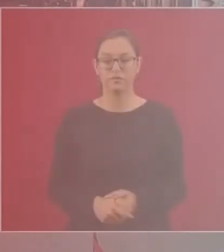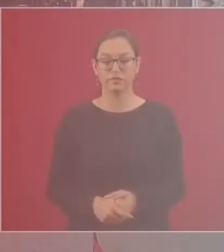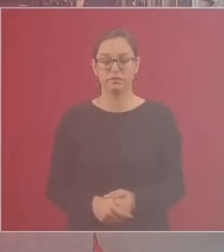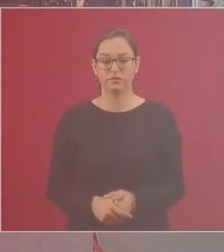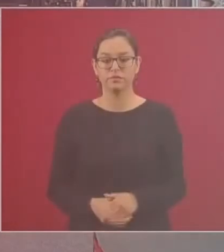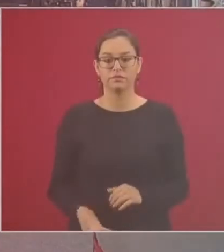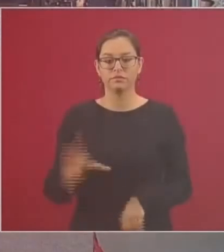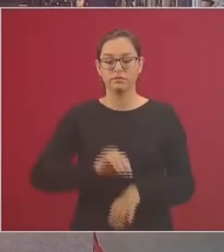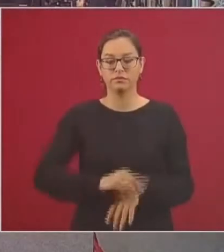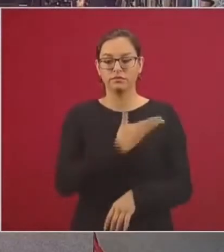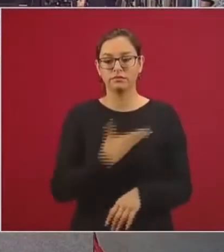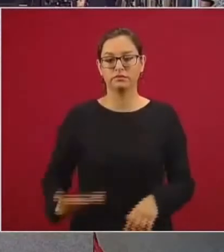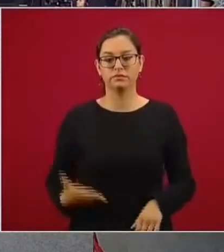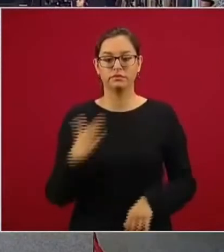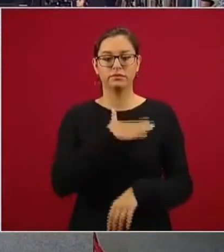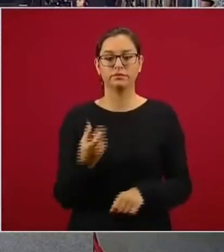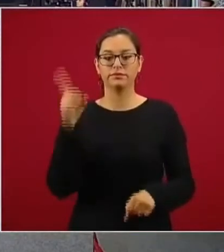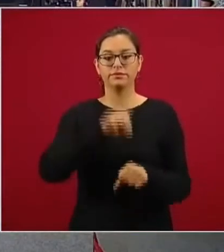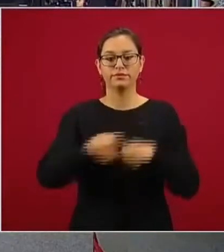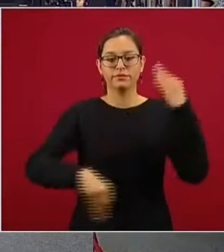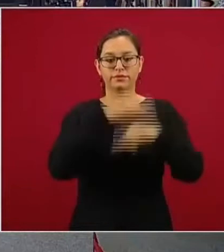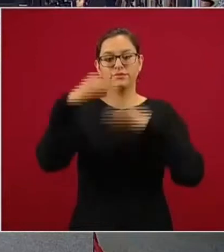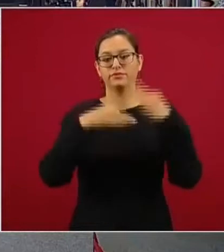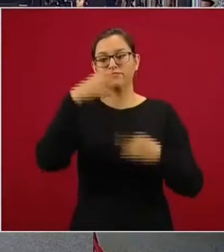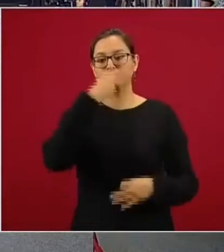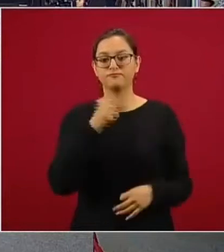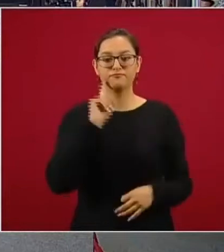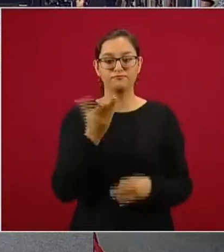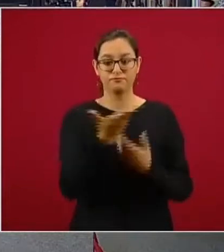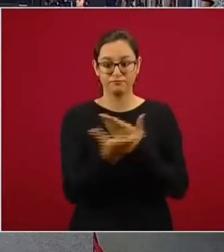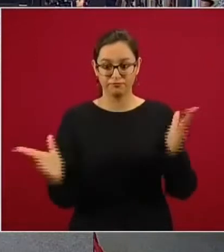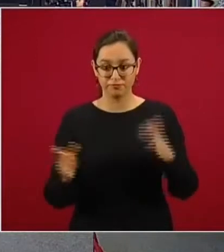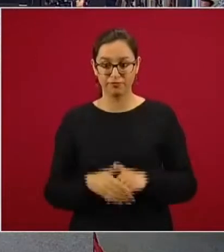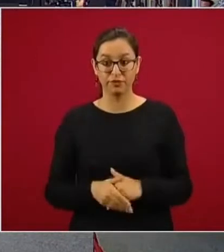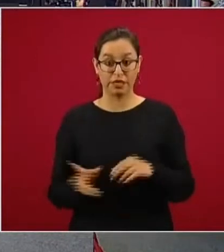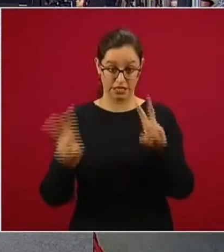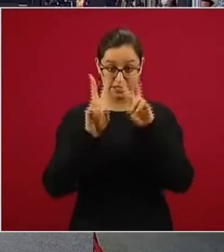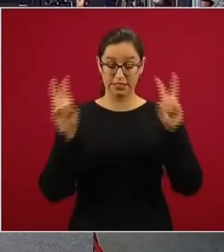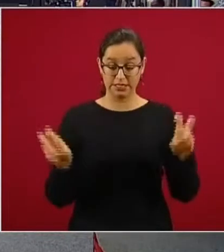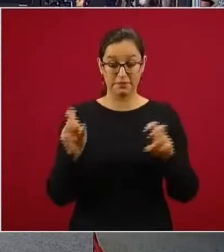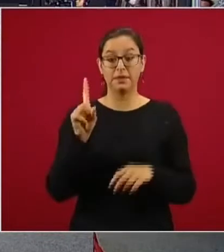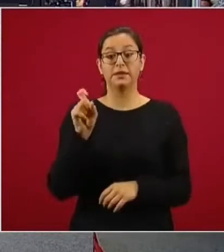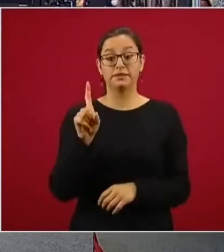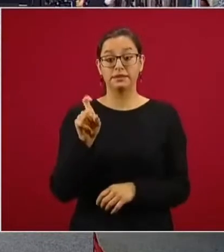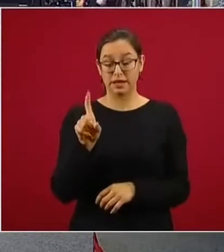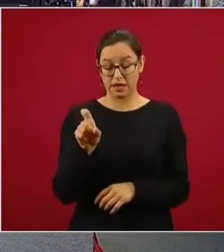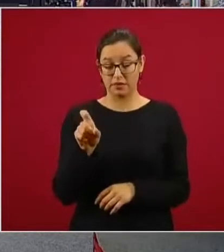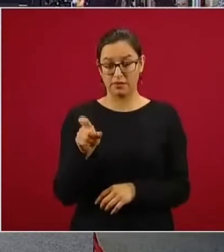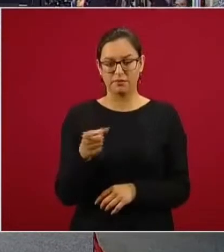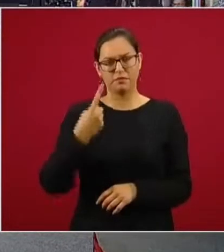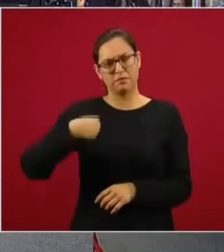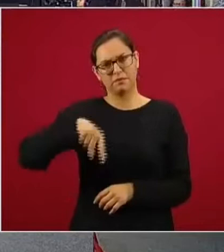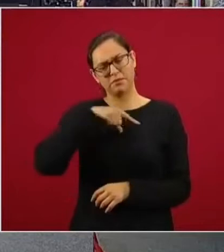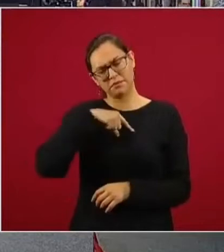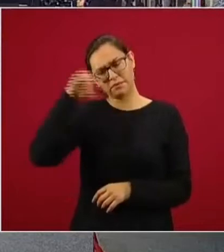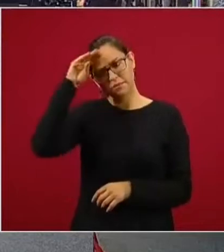Con su permiso, señor presidente. Buenos días a todos y a todas. En el tema del agua, la solución o lo que se pensaba